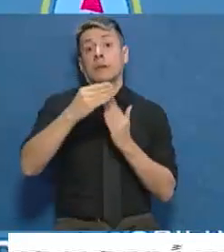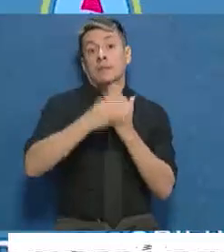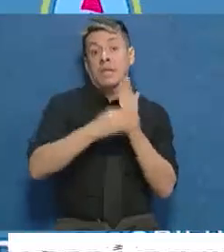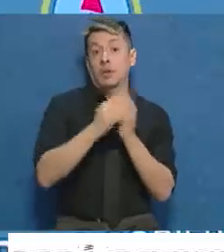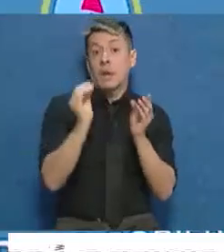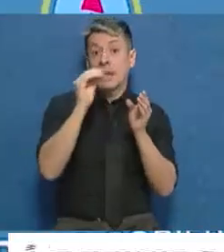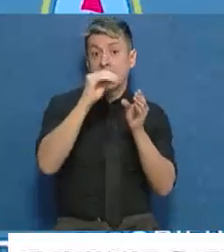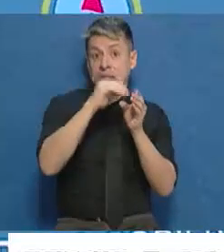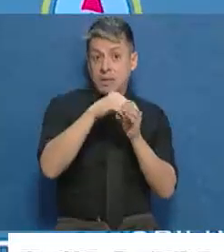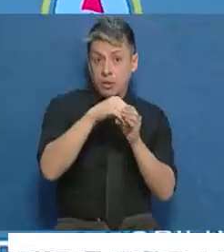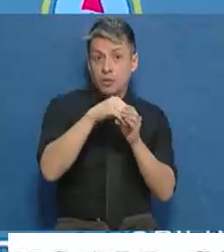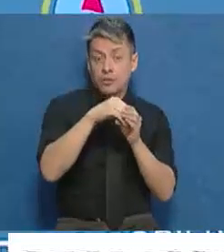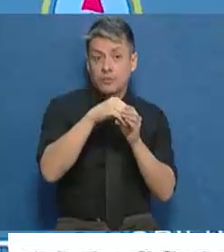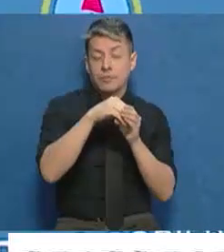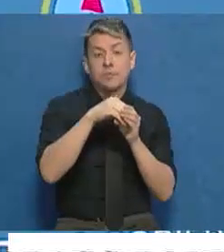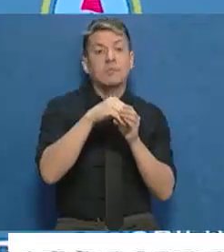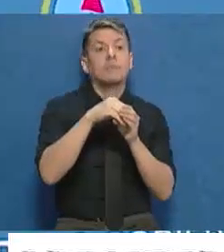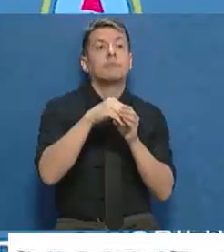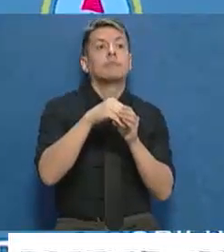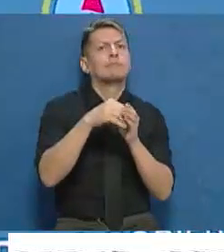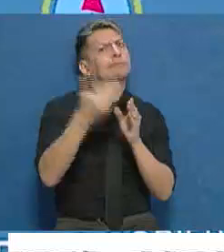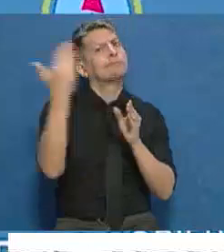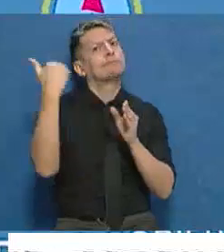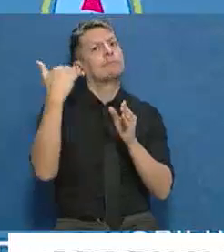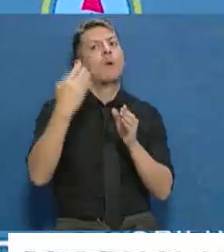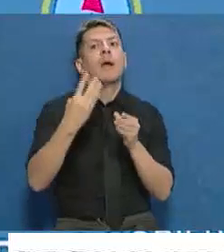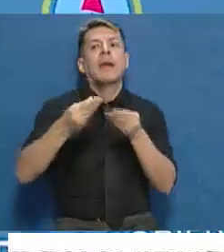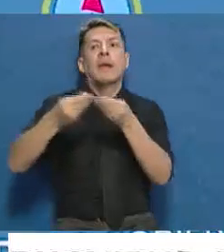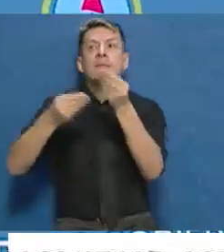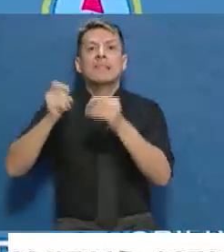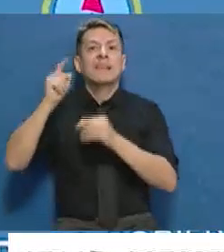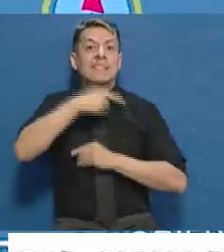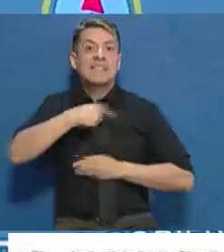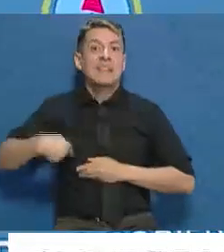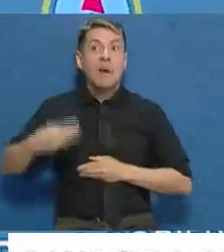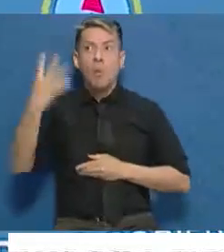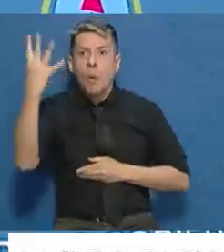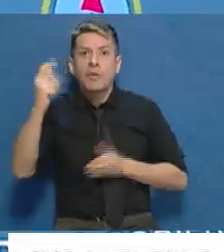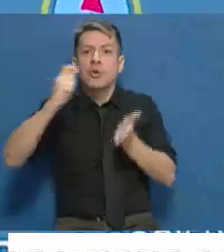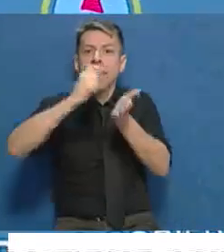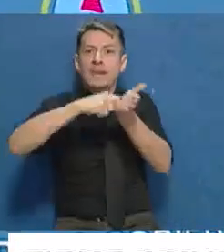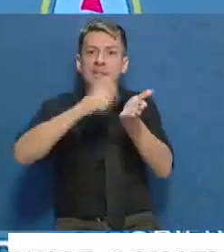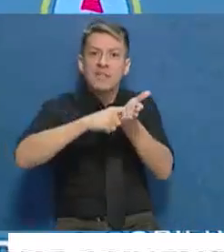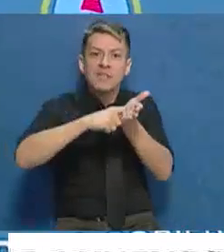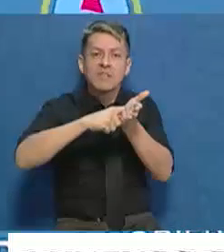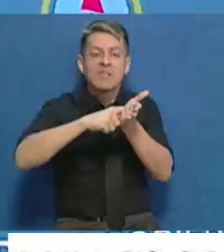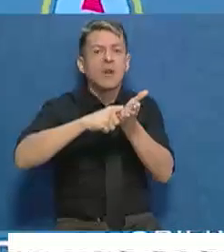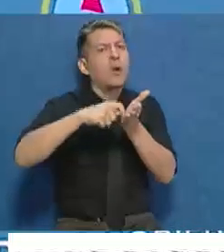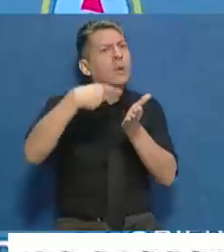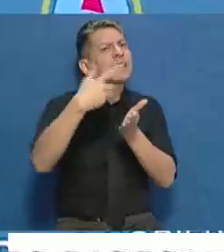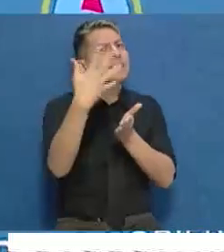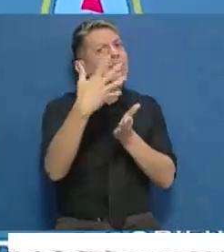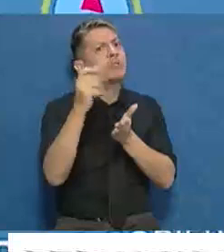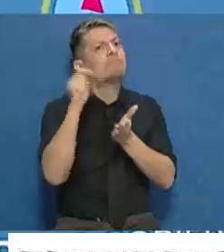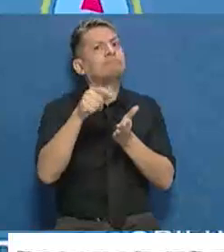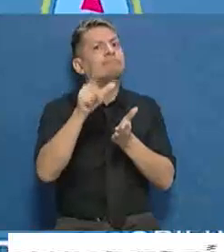Interior, se habían inscrito en el RACOP cuatro empresas chinas y unas cuantas empresas, creo que cinco empresas grandes